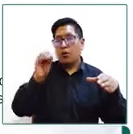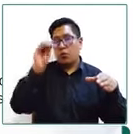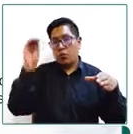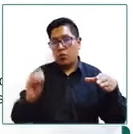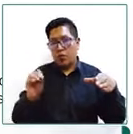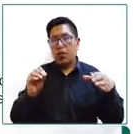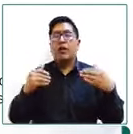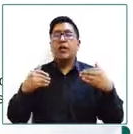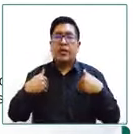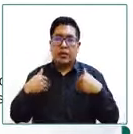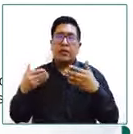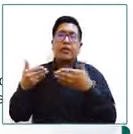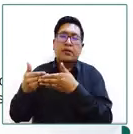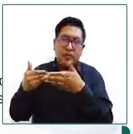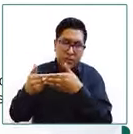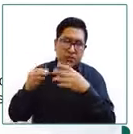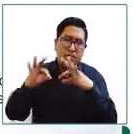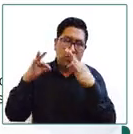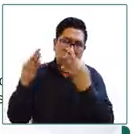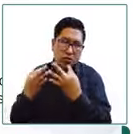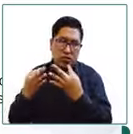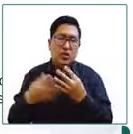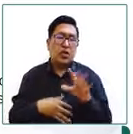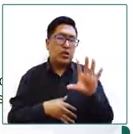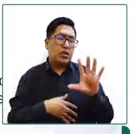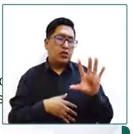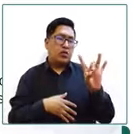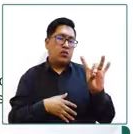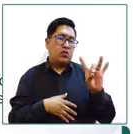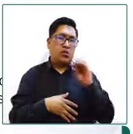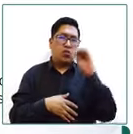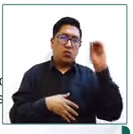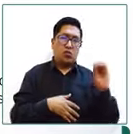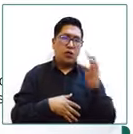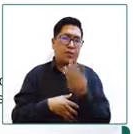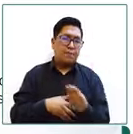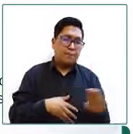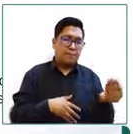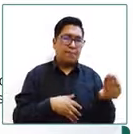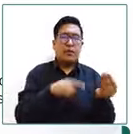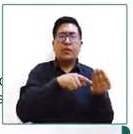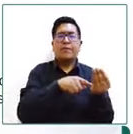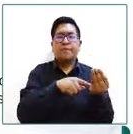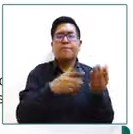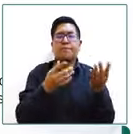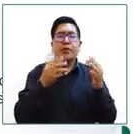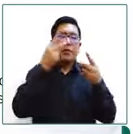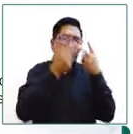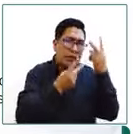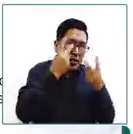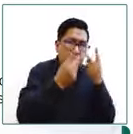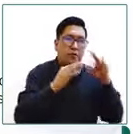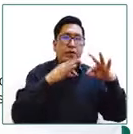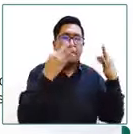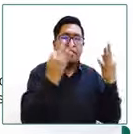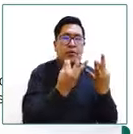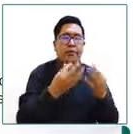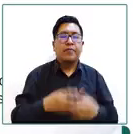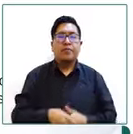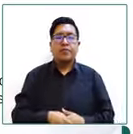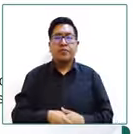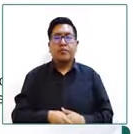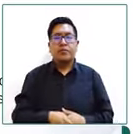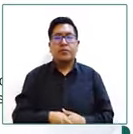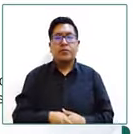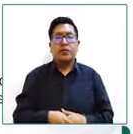pero solamente el 58% recibía visitas familiares y de